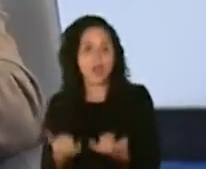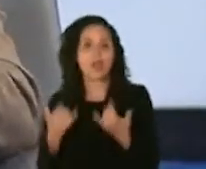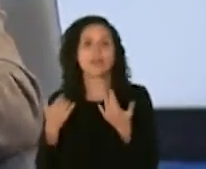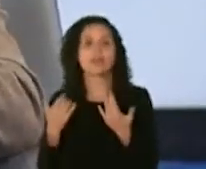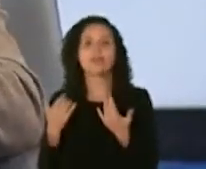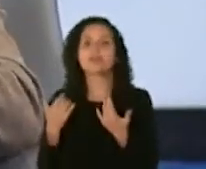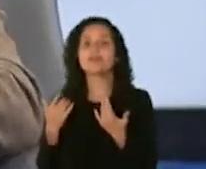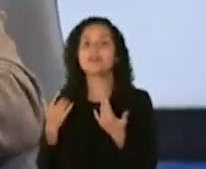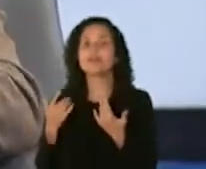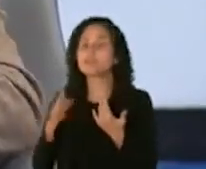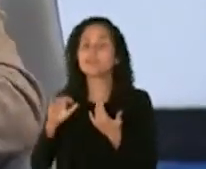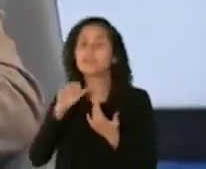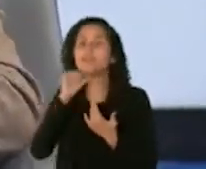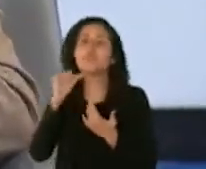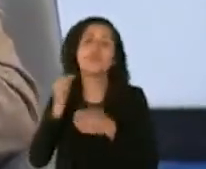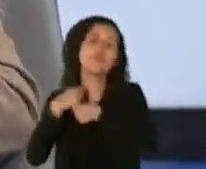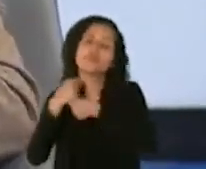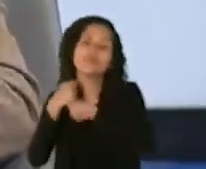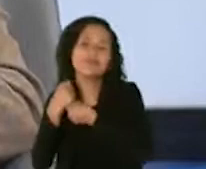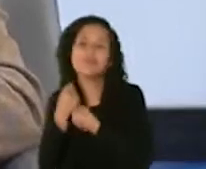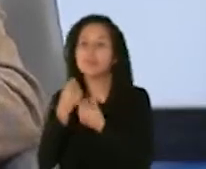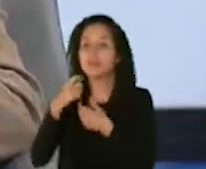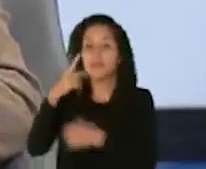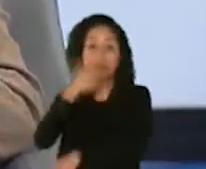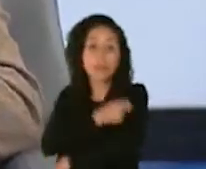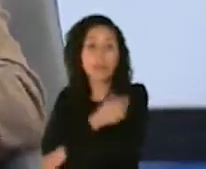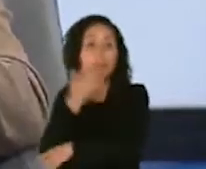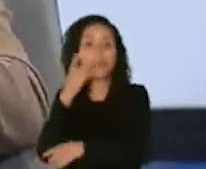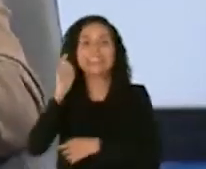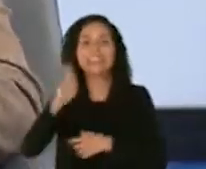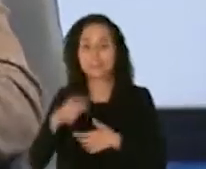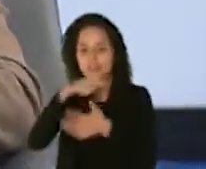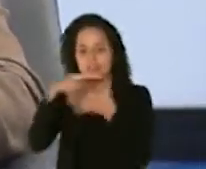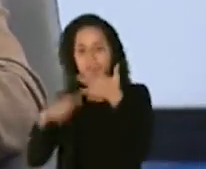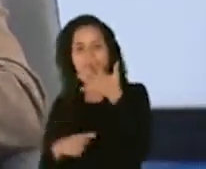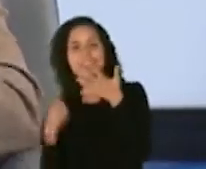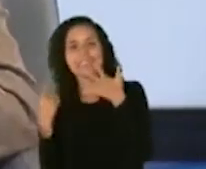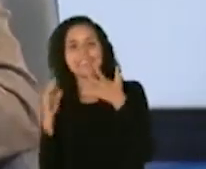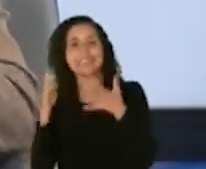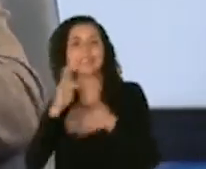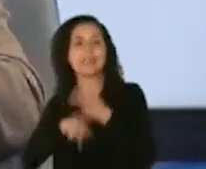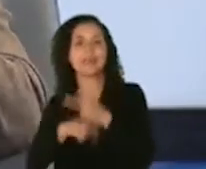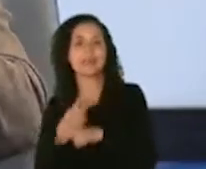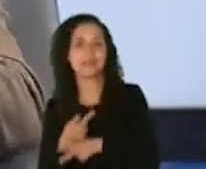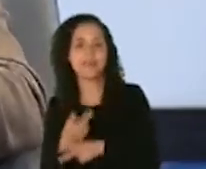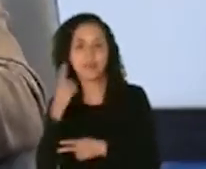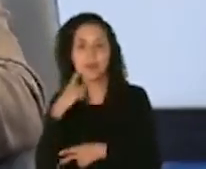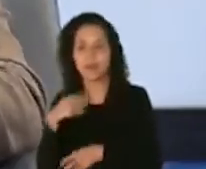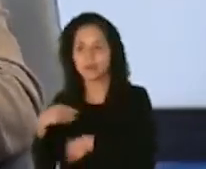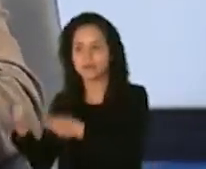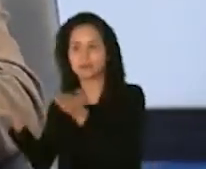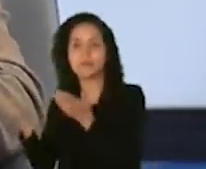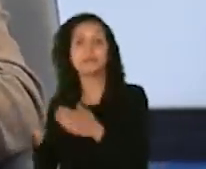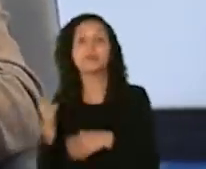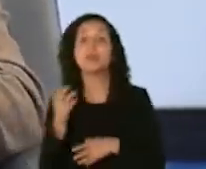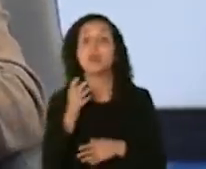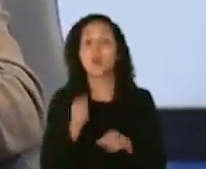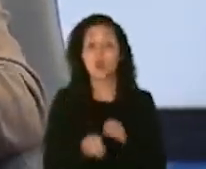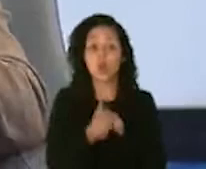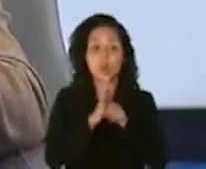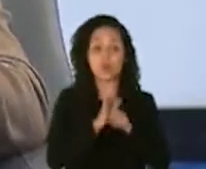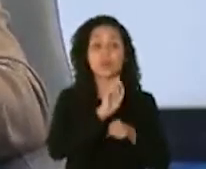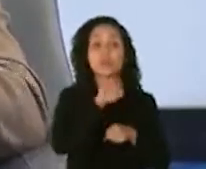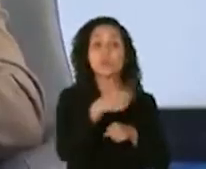la especificidad y sensitividad para cubrir los cinco tipos afortunadamente con el coronavirus hemos visto solamente un tipo